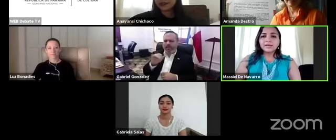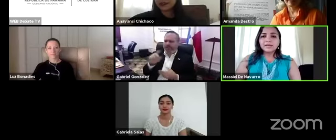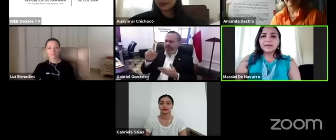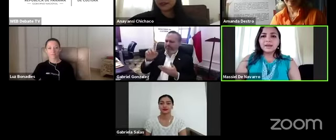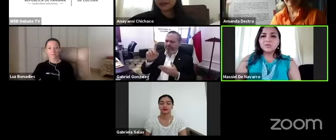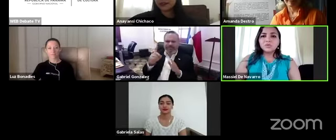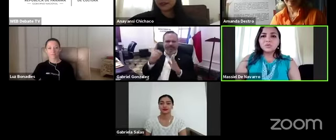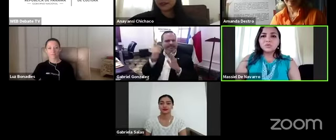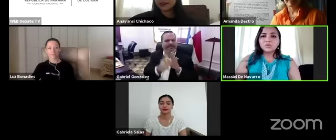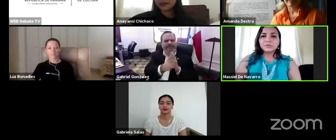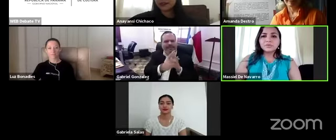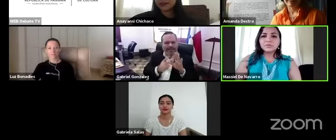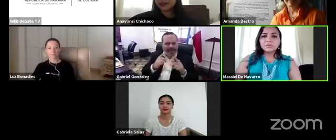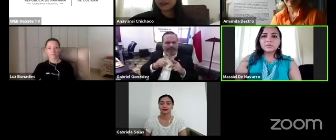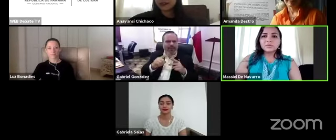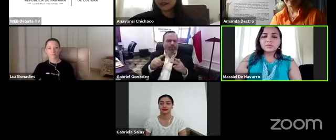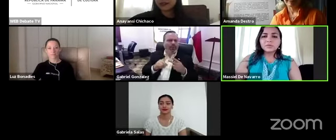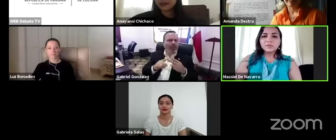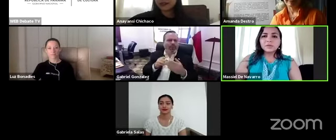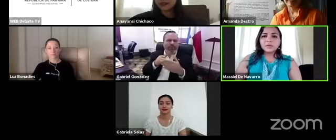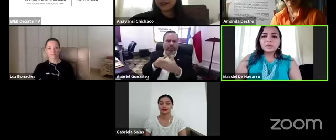visitar algunos museos